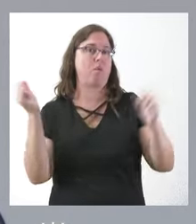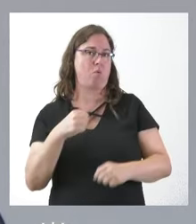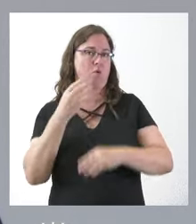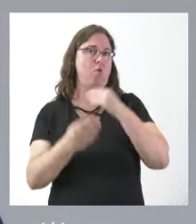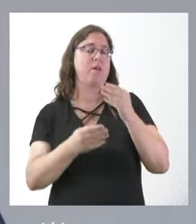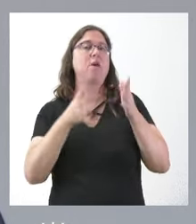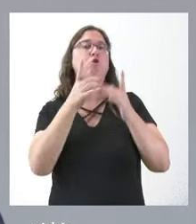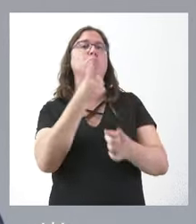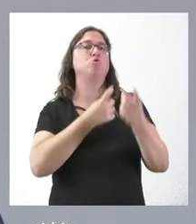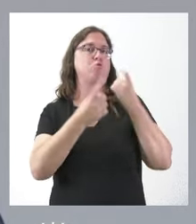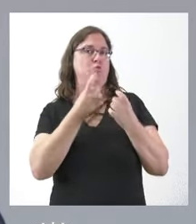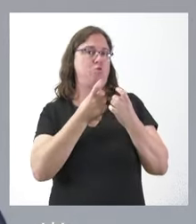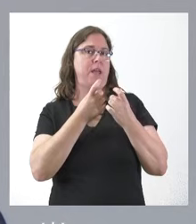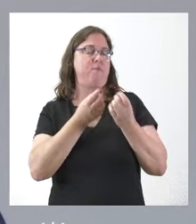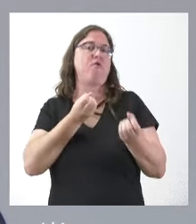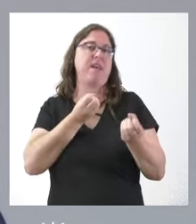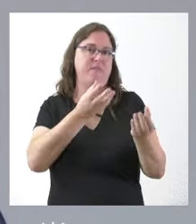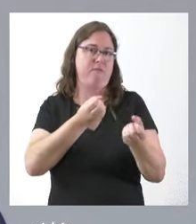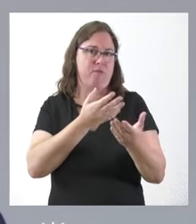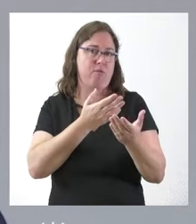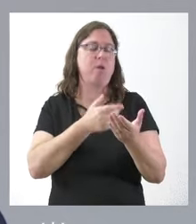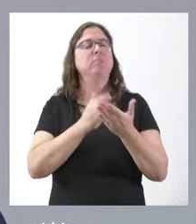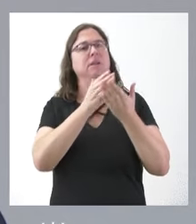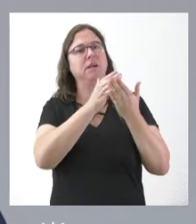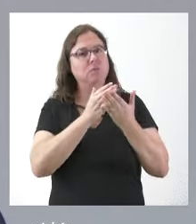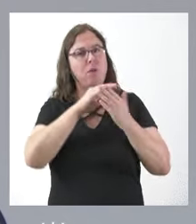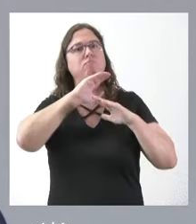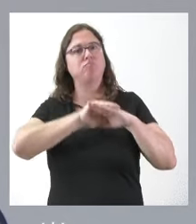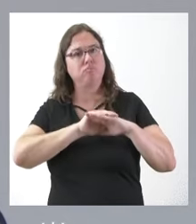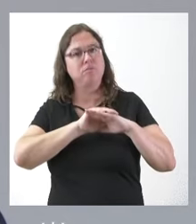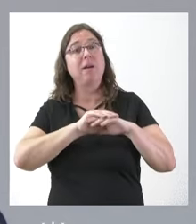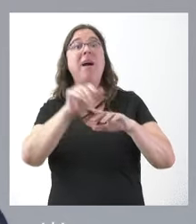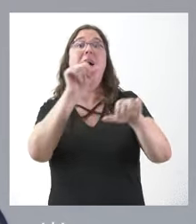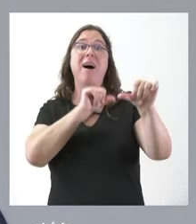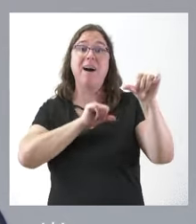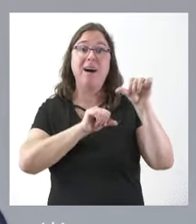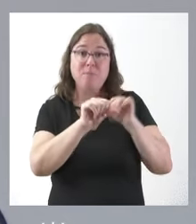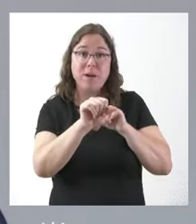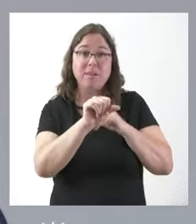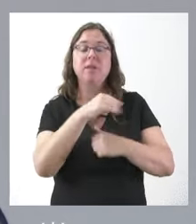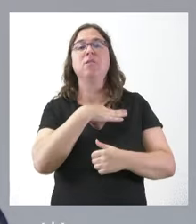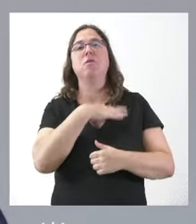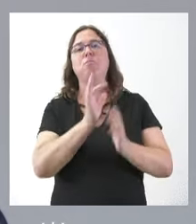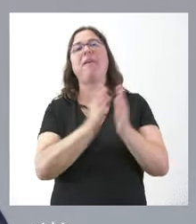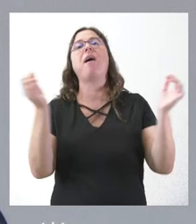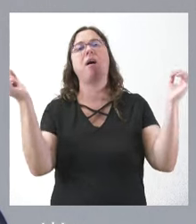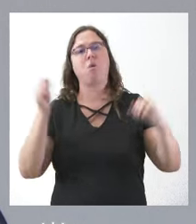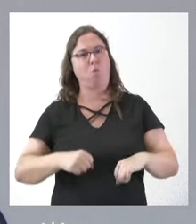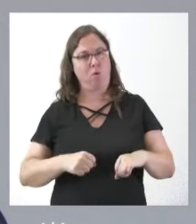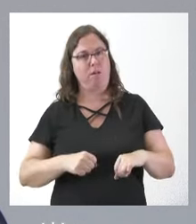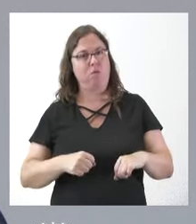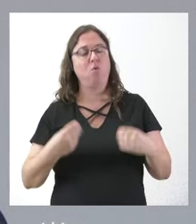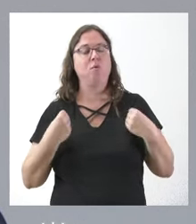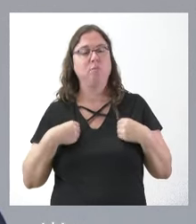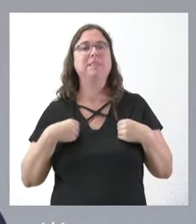Consultivo sea informada. En su caso la estudiaremos, la acataremos y, a partir de ahí, se podrá producir el acuerdo de la Junta de